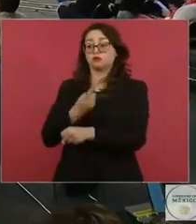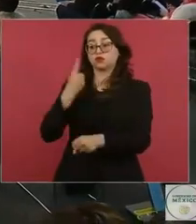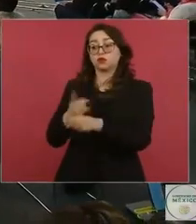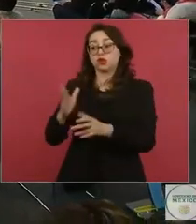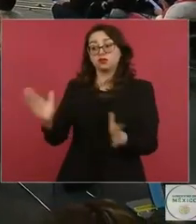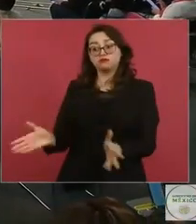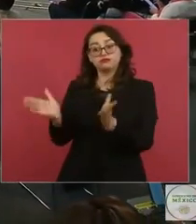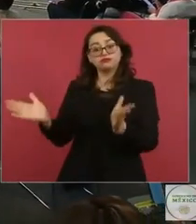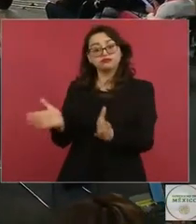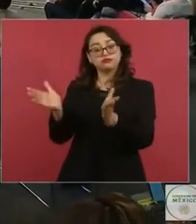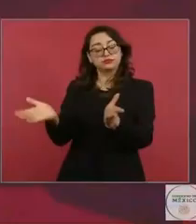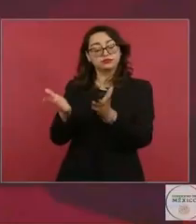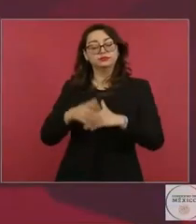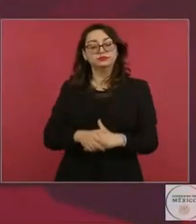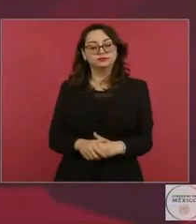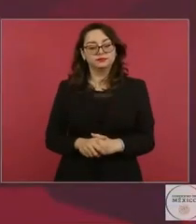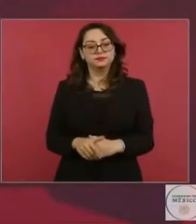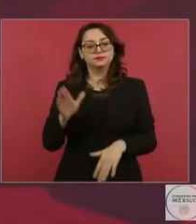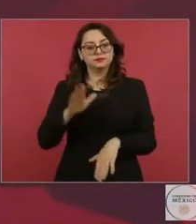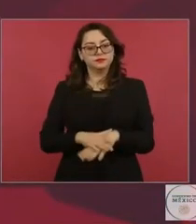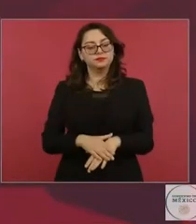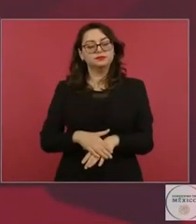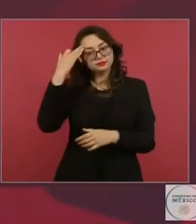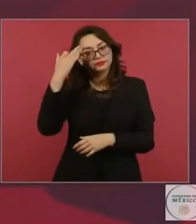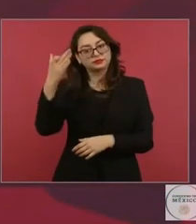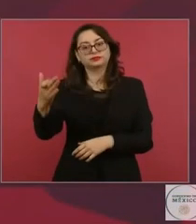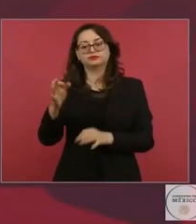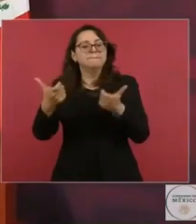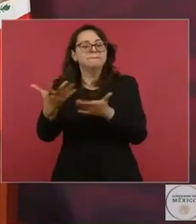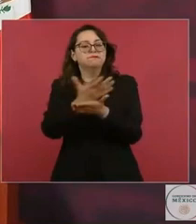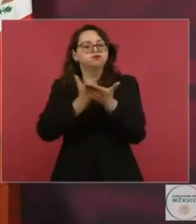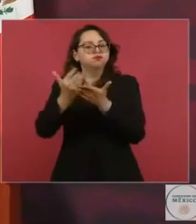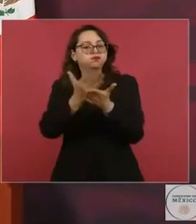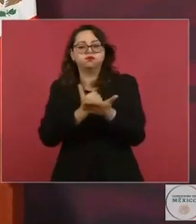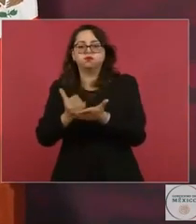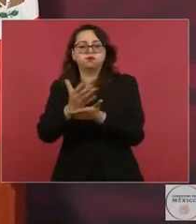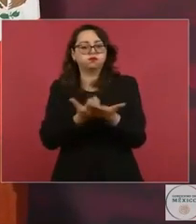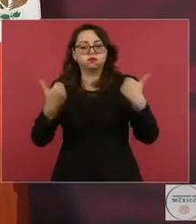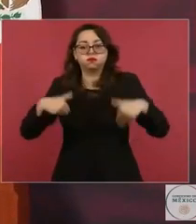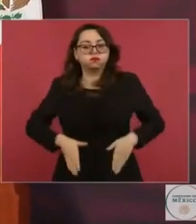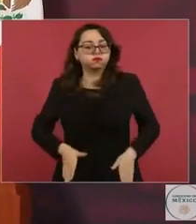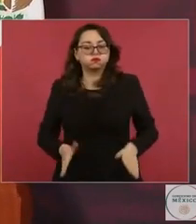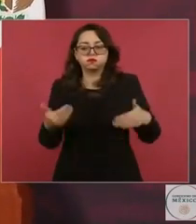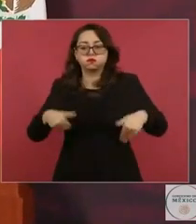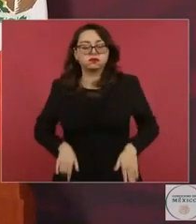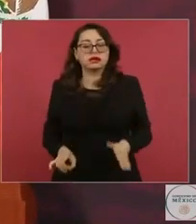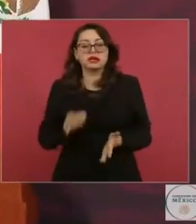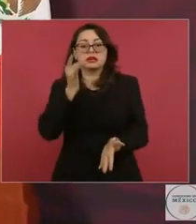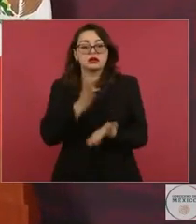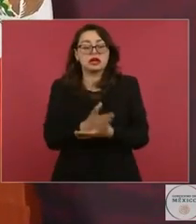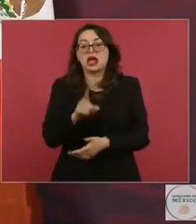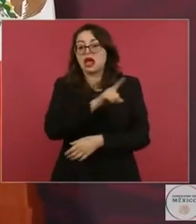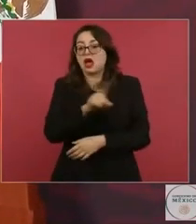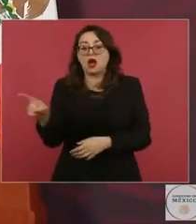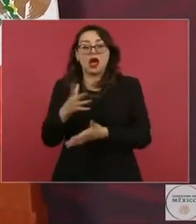dedicar tiempo a la formación de jóvenes. No son siervos de la nación,